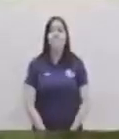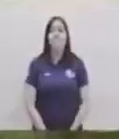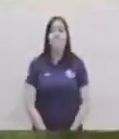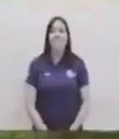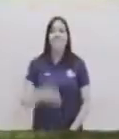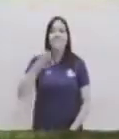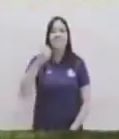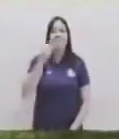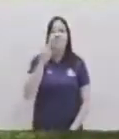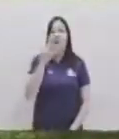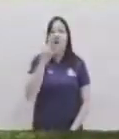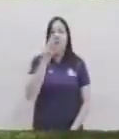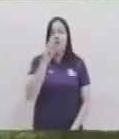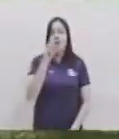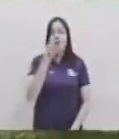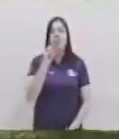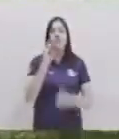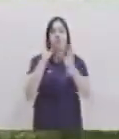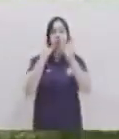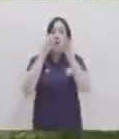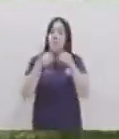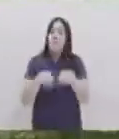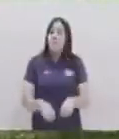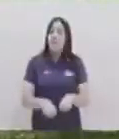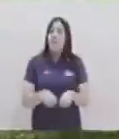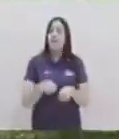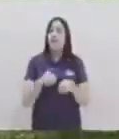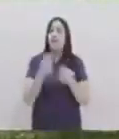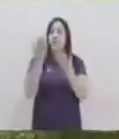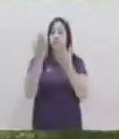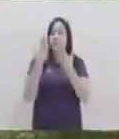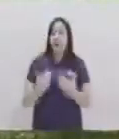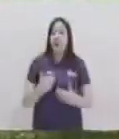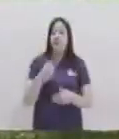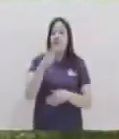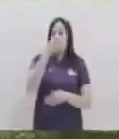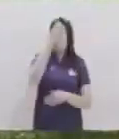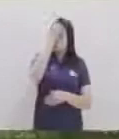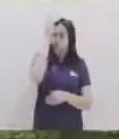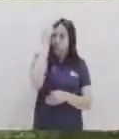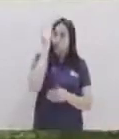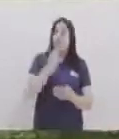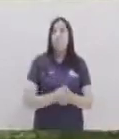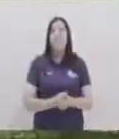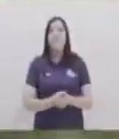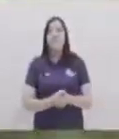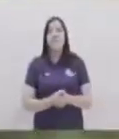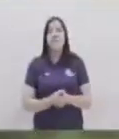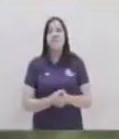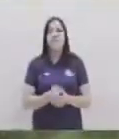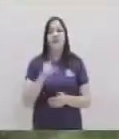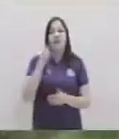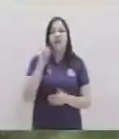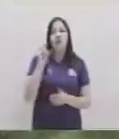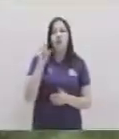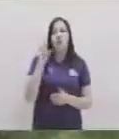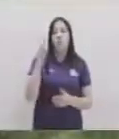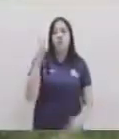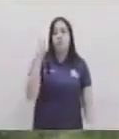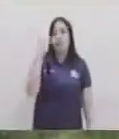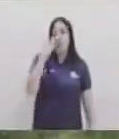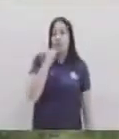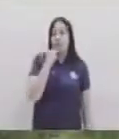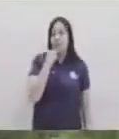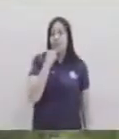Pablo puedes entregarme tu tarea lo urdes